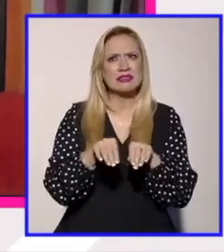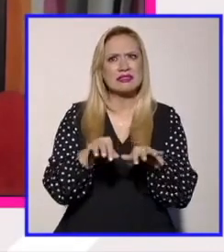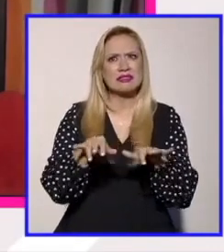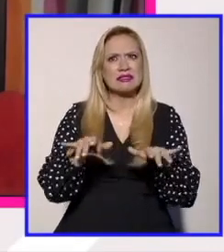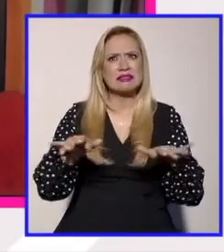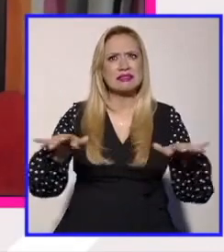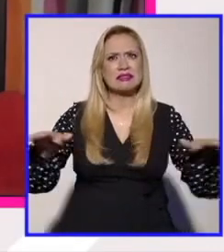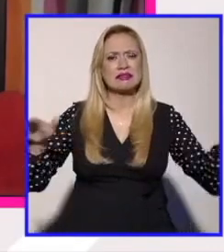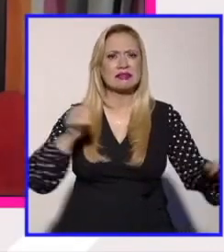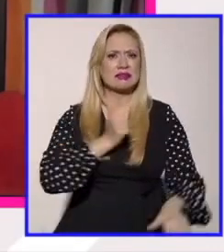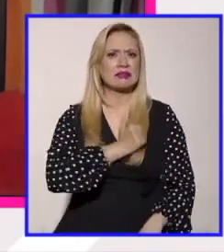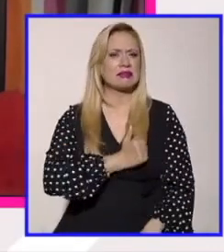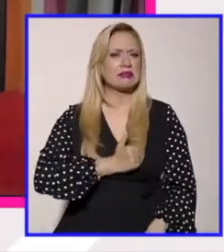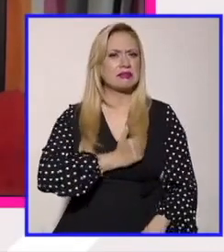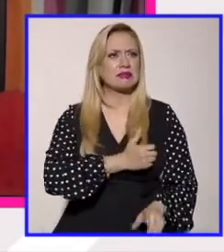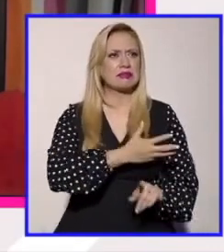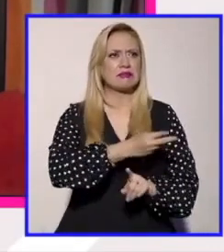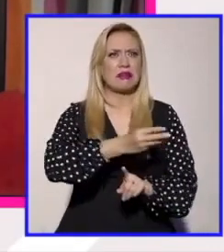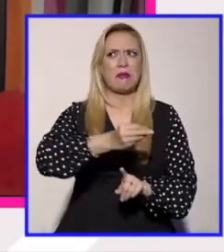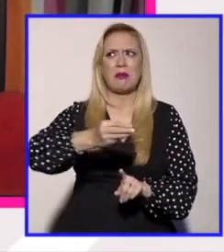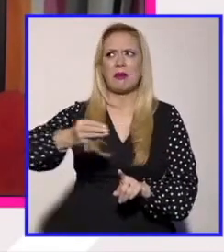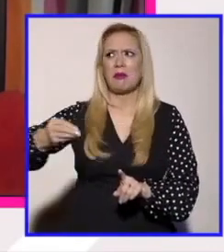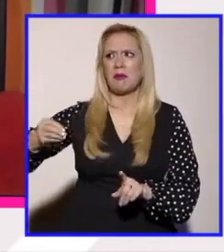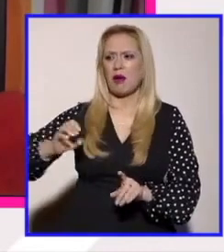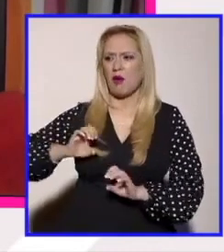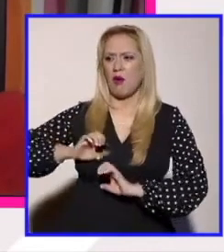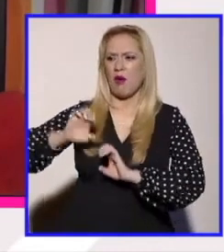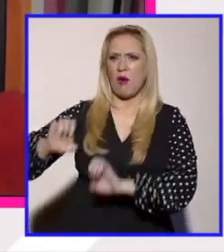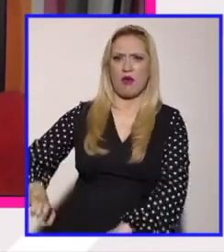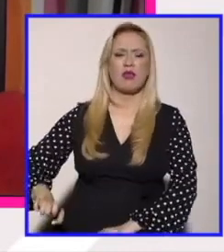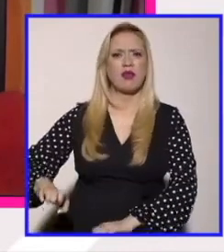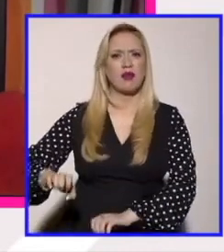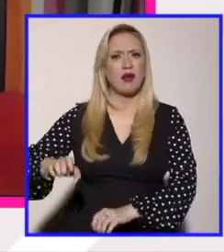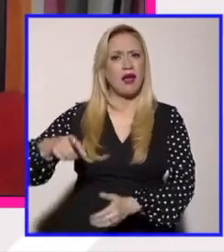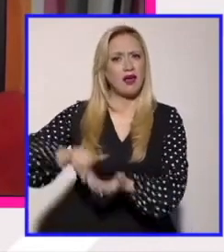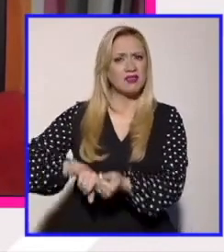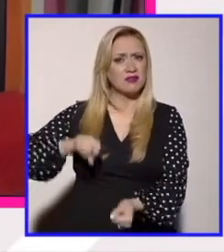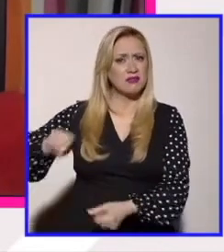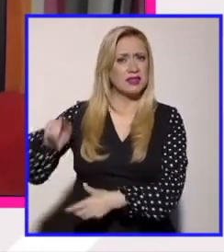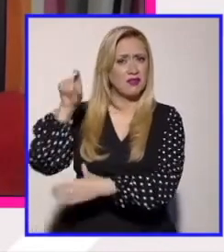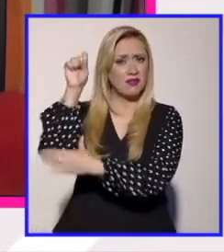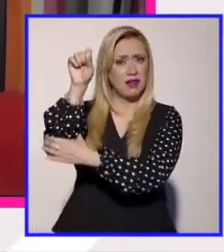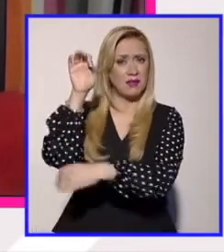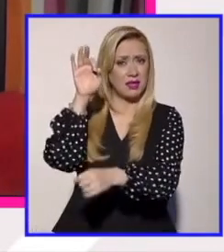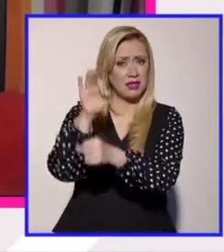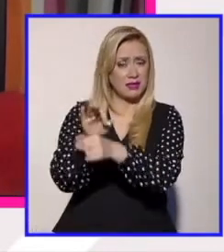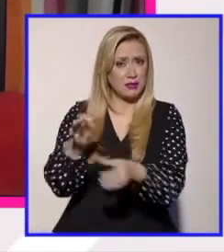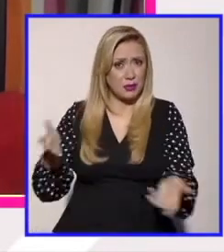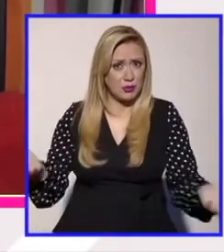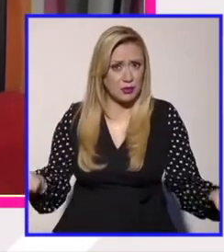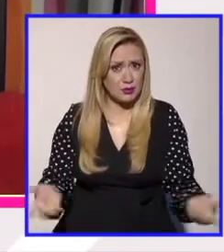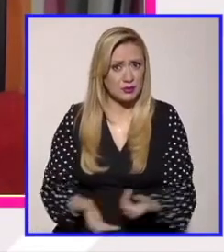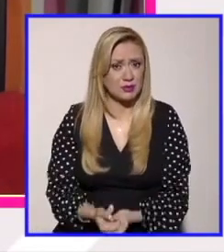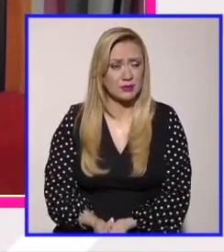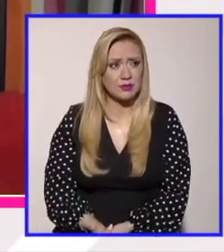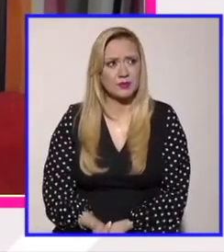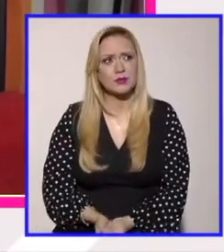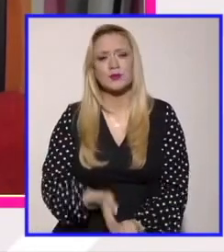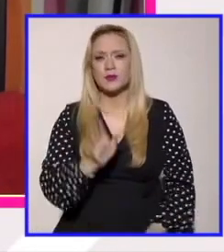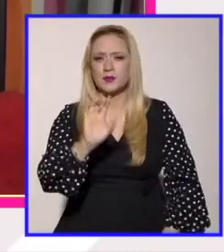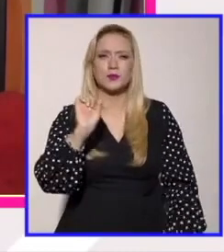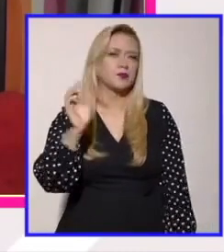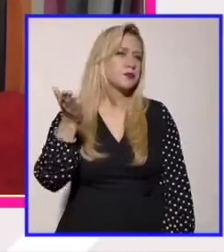que se replican estos discursos transodiantes dentro de los propios feminismos. Hace muy poco